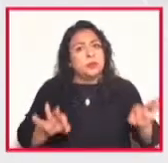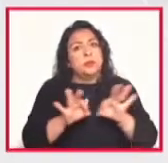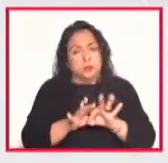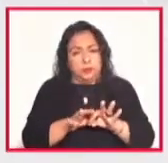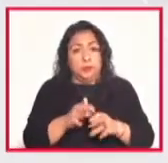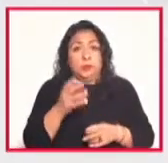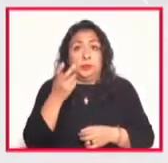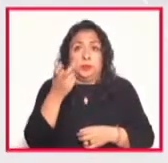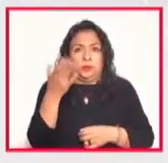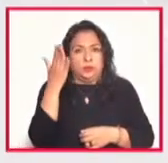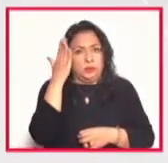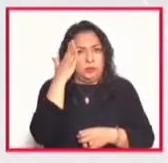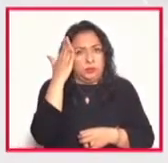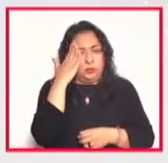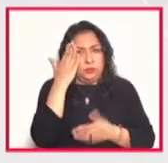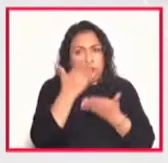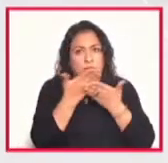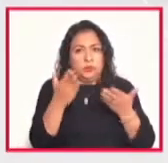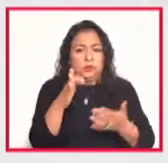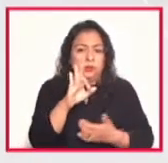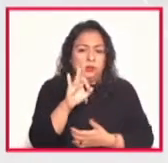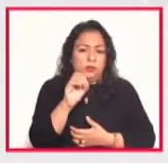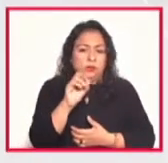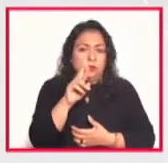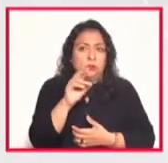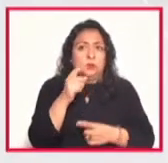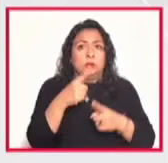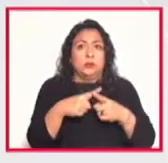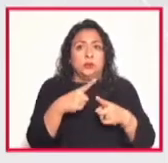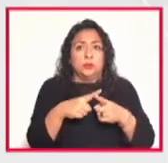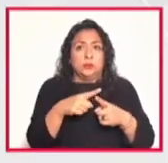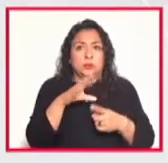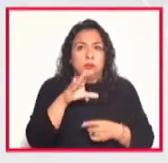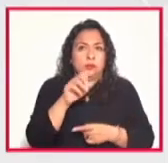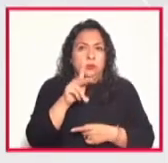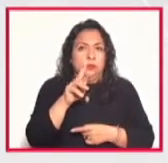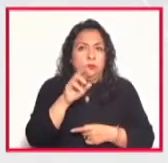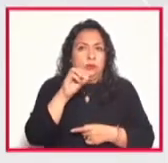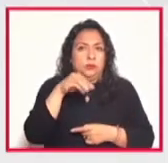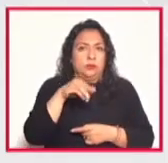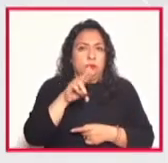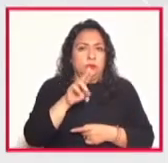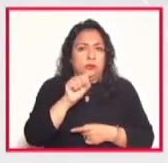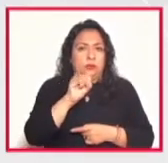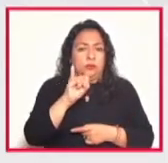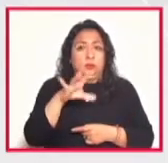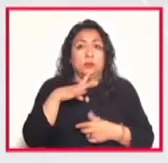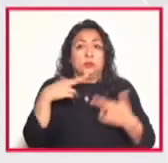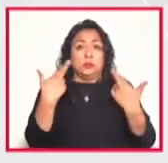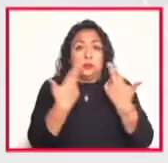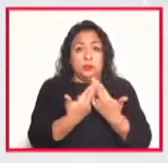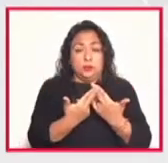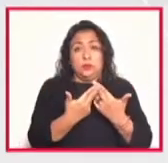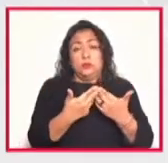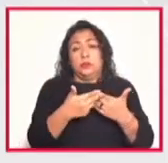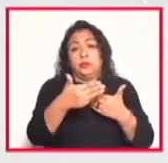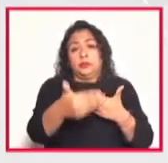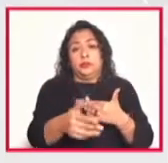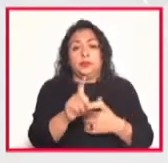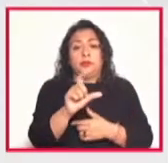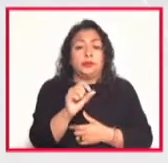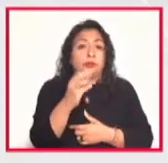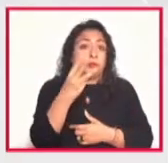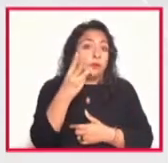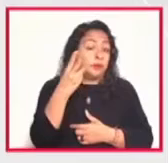piedra angular de esta edición del foro en el ensamble Cepro Música el encuentro sonoro se extenderá hasta el 28 de marzo